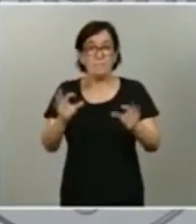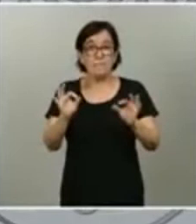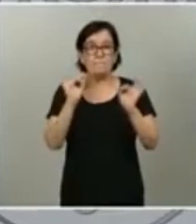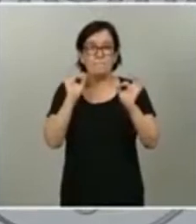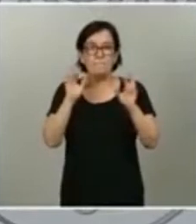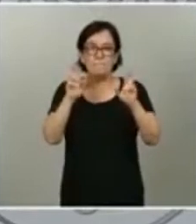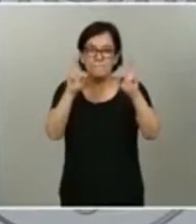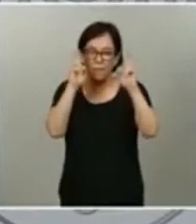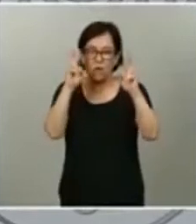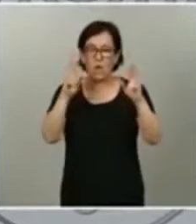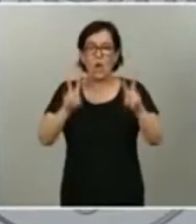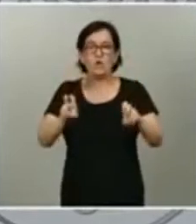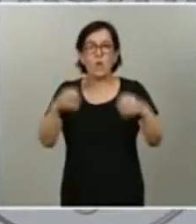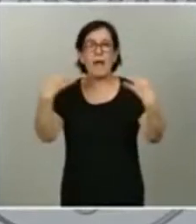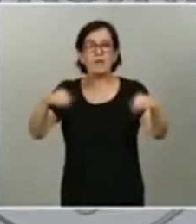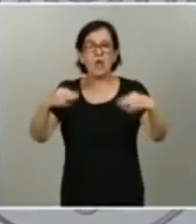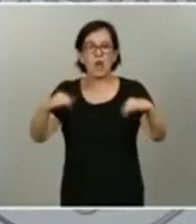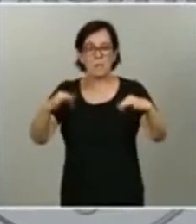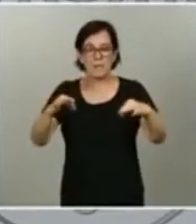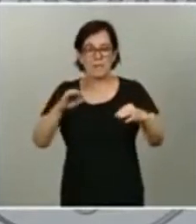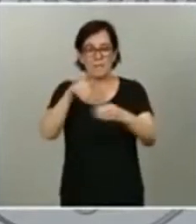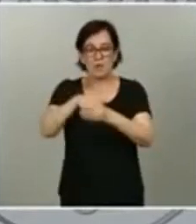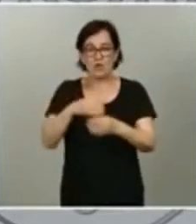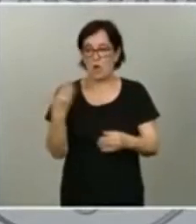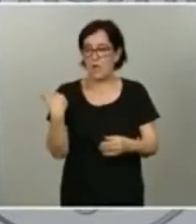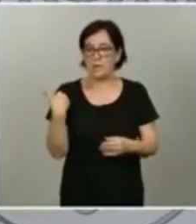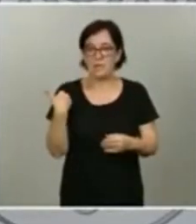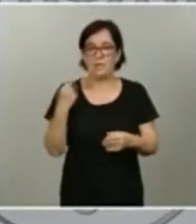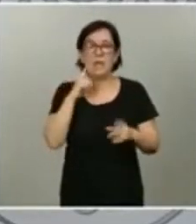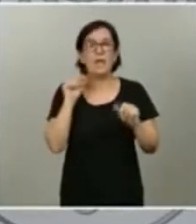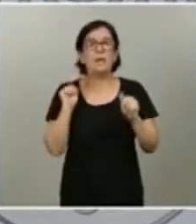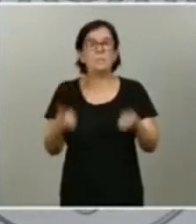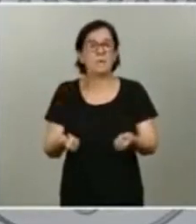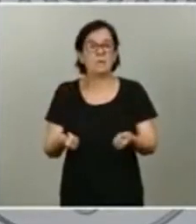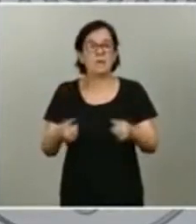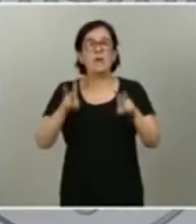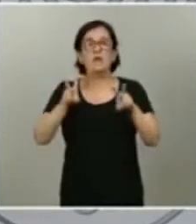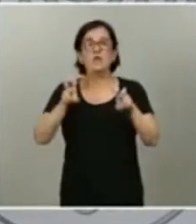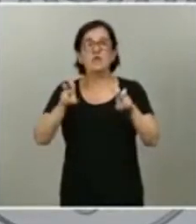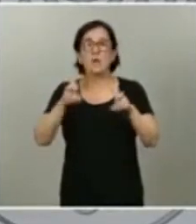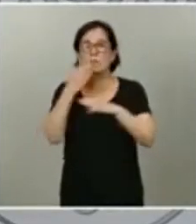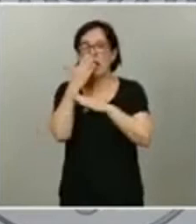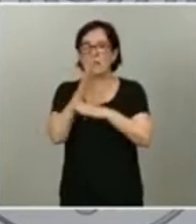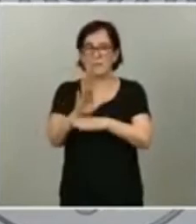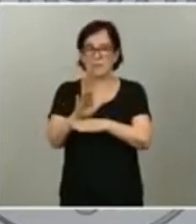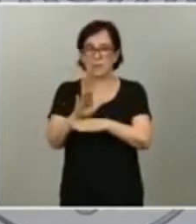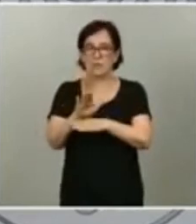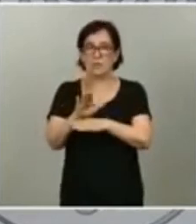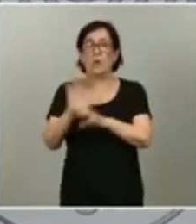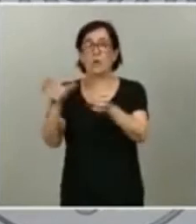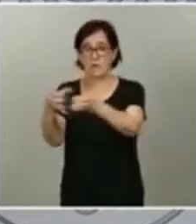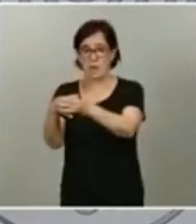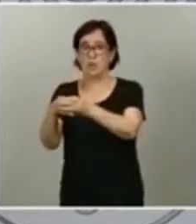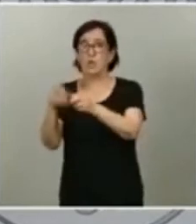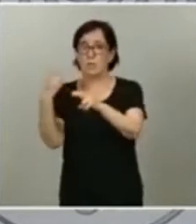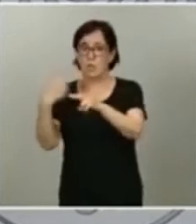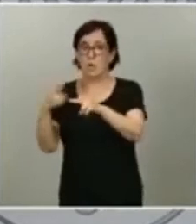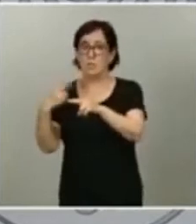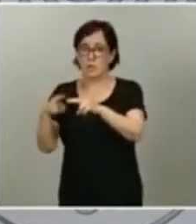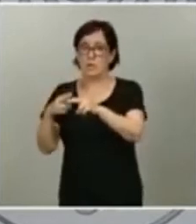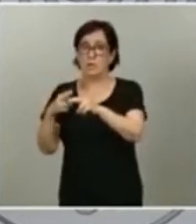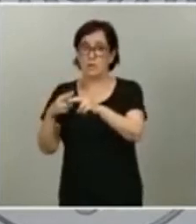votó en el día de ayer también sea el inicio de una nueva actitud del principal partido de la oposición.